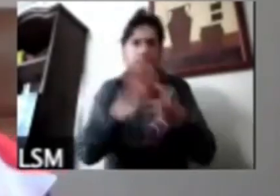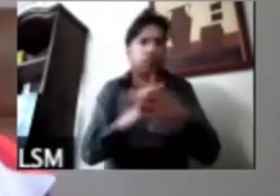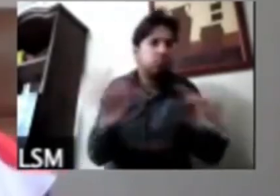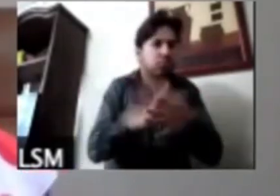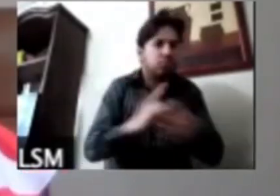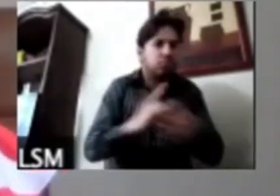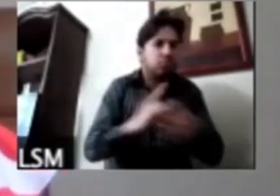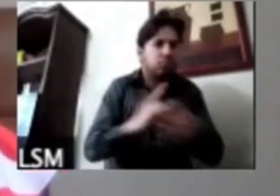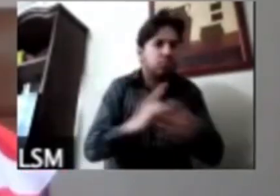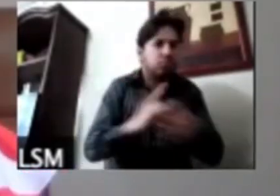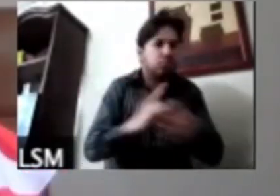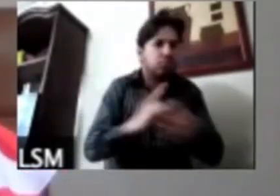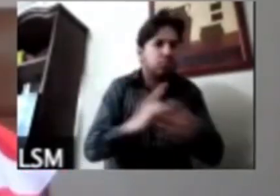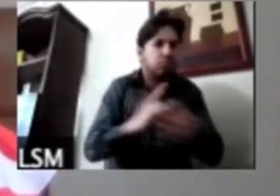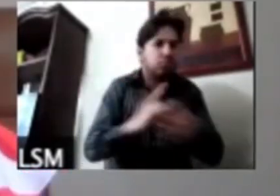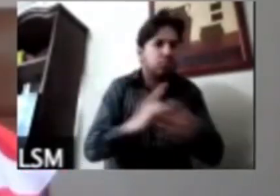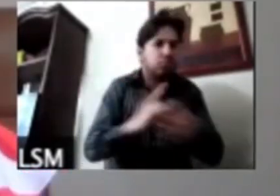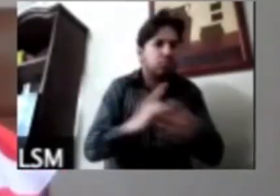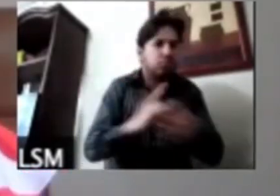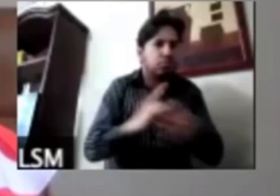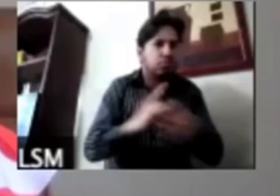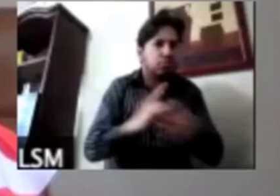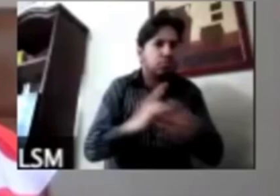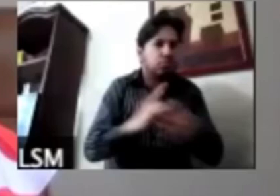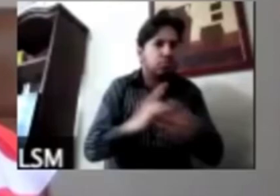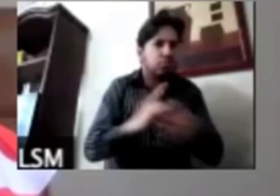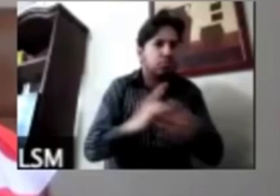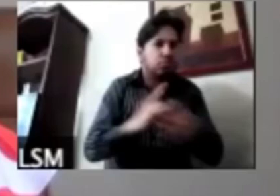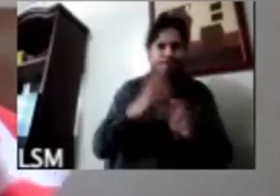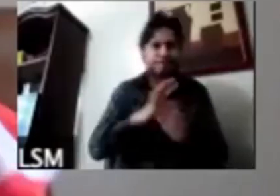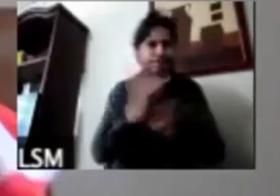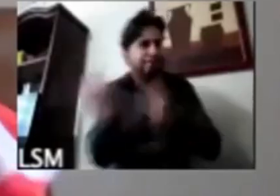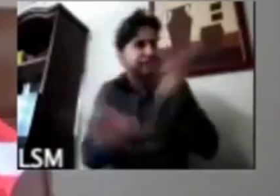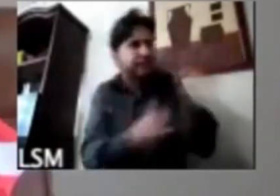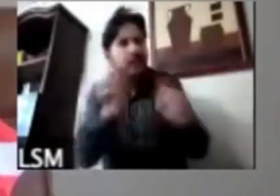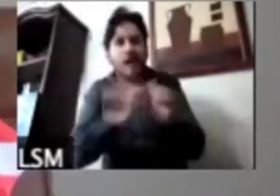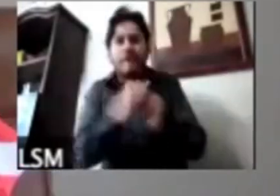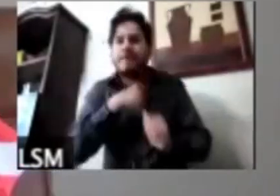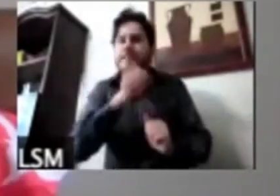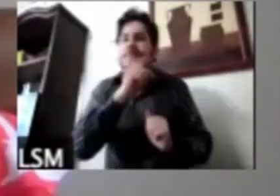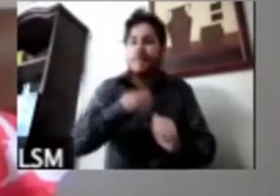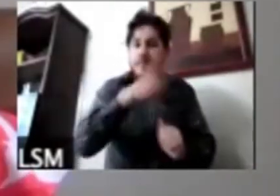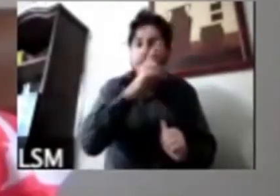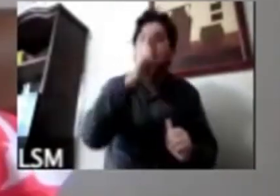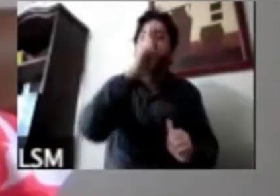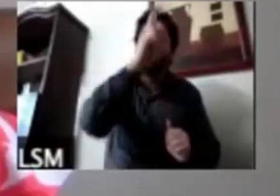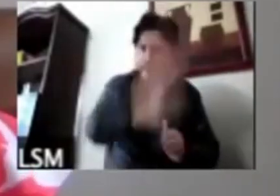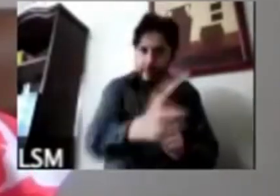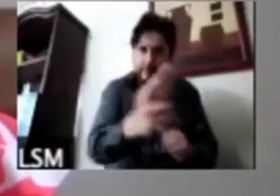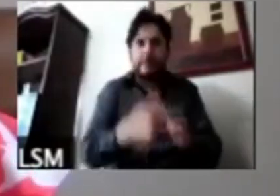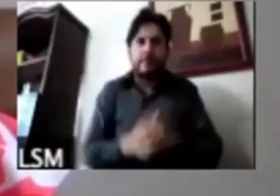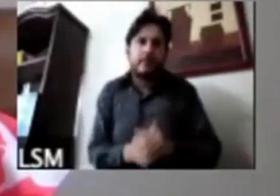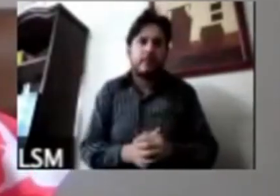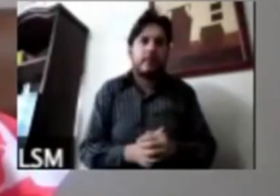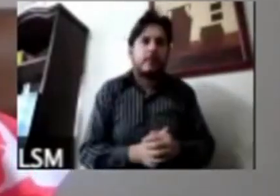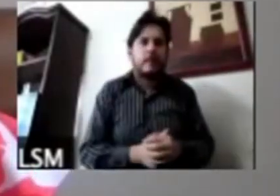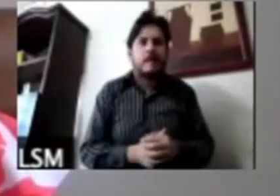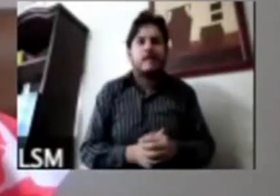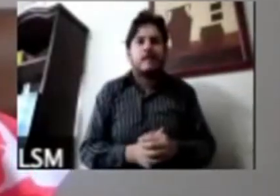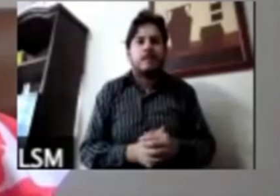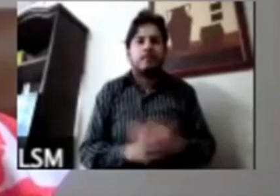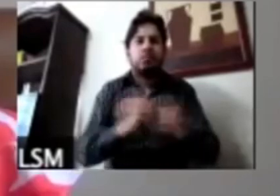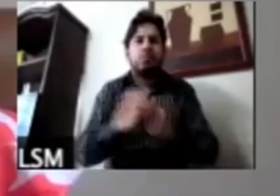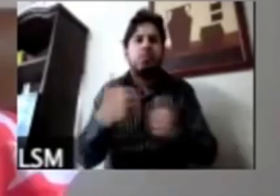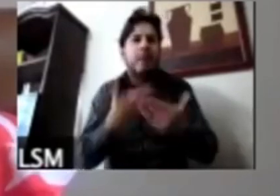hacemos nosotros en la encuesta y ahorita te contesto también la parte de que me preguntaste es ¿cuánto